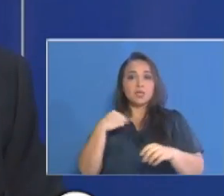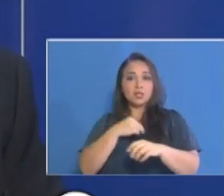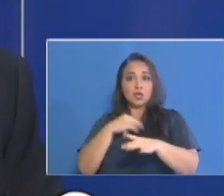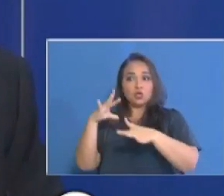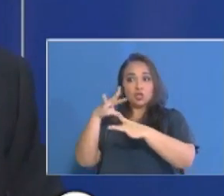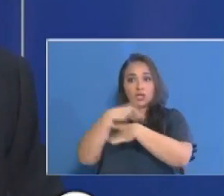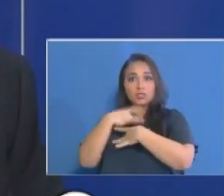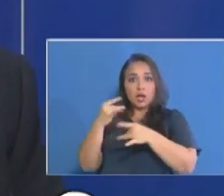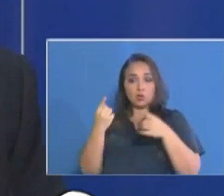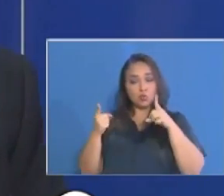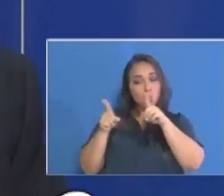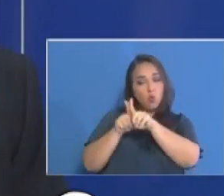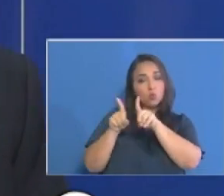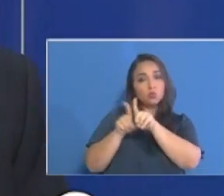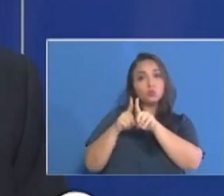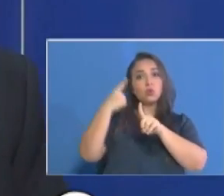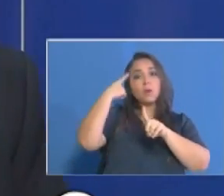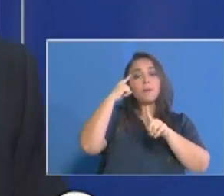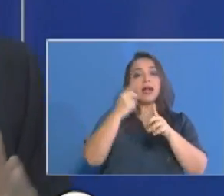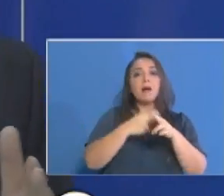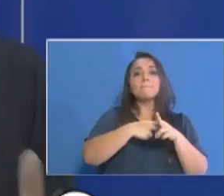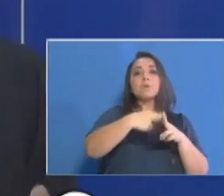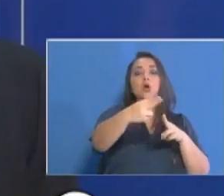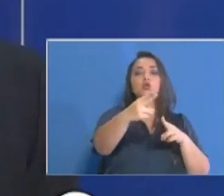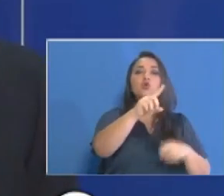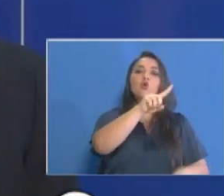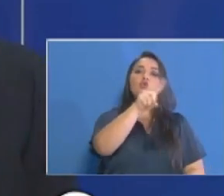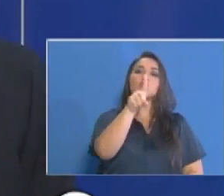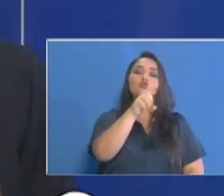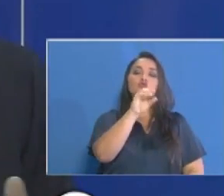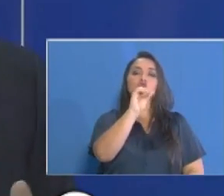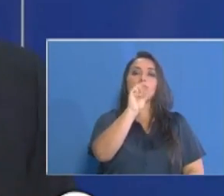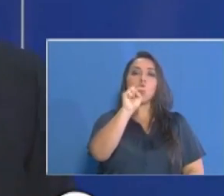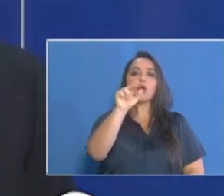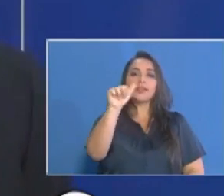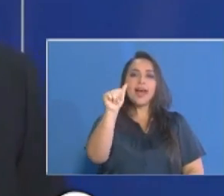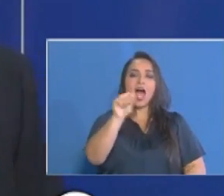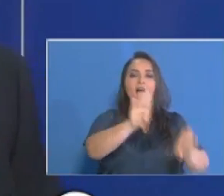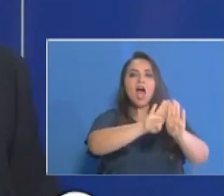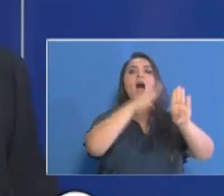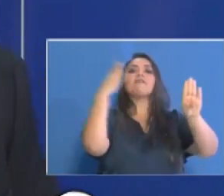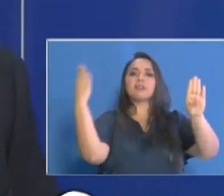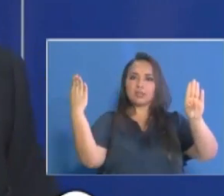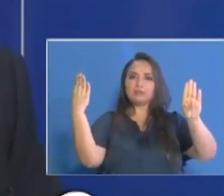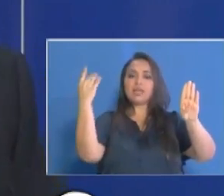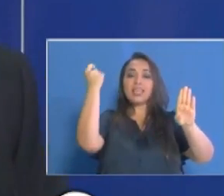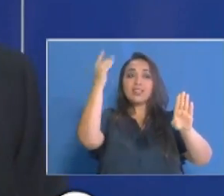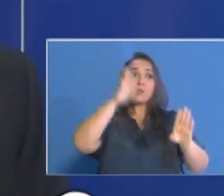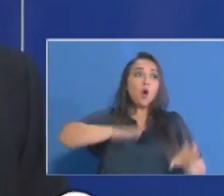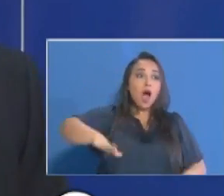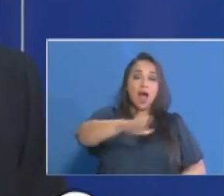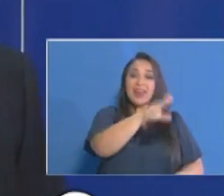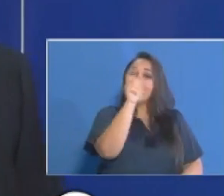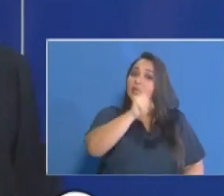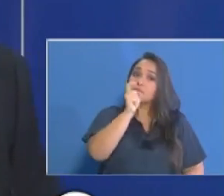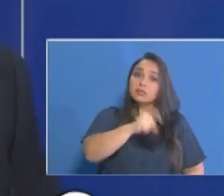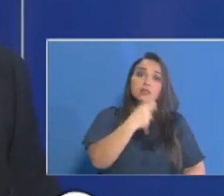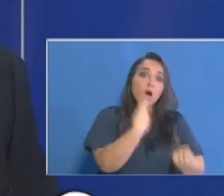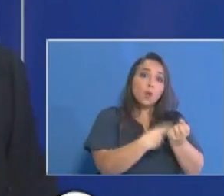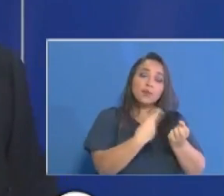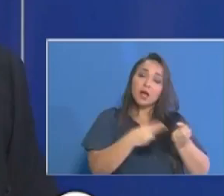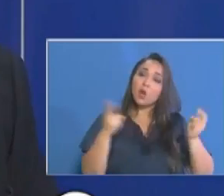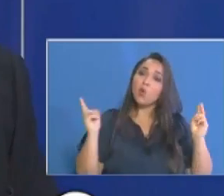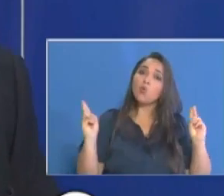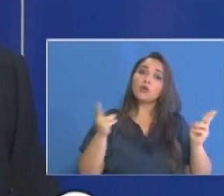próxima apertura del Hospital de Sonar. Entendemos que existe una necesidad en la región. Estamos haciendo todo lo